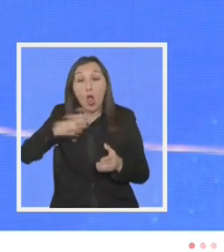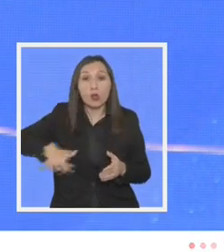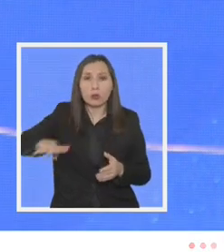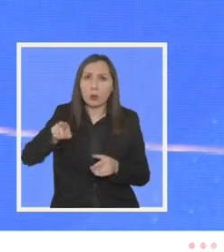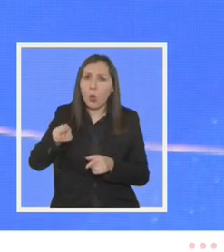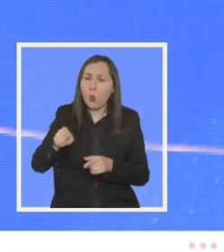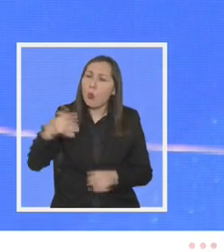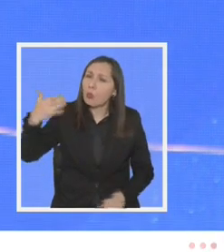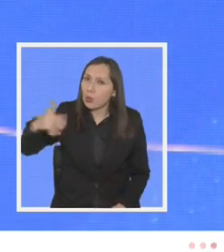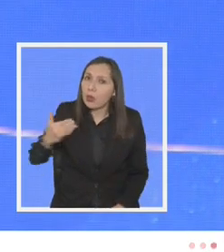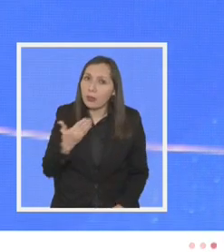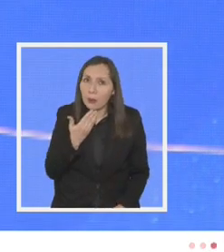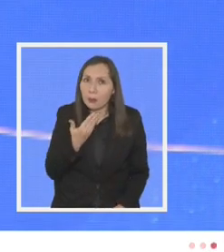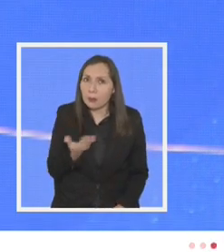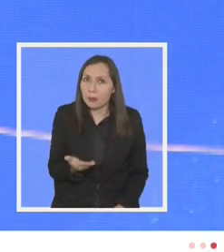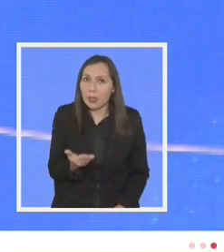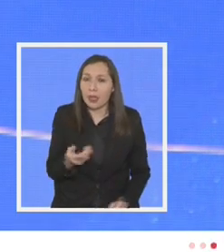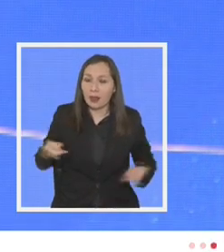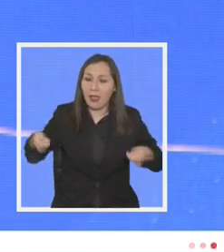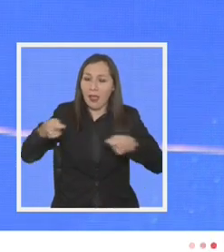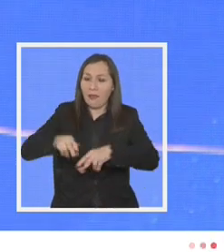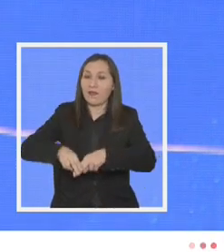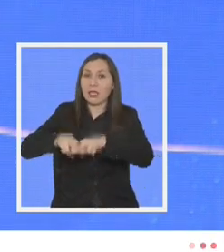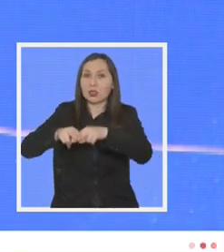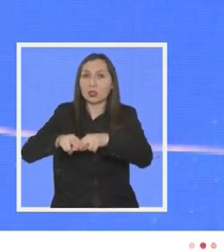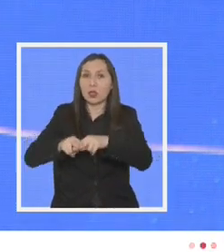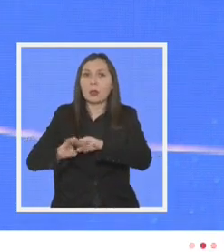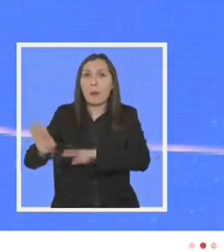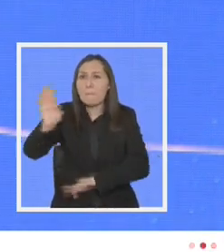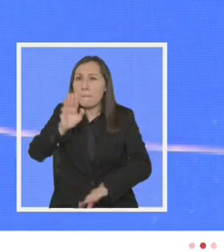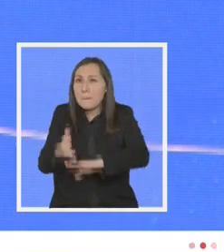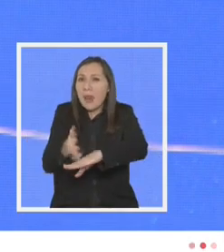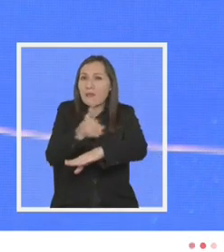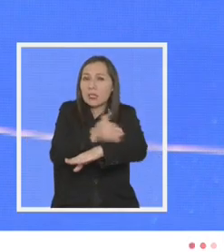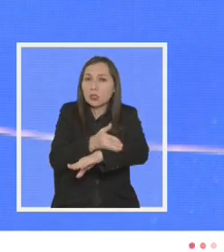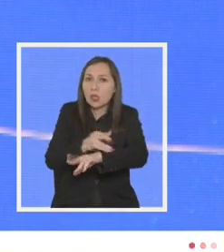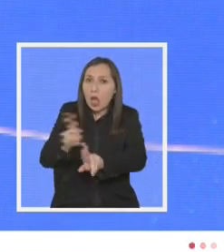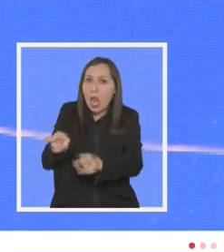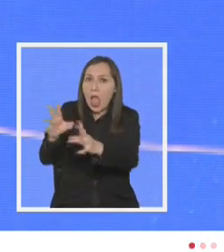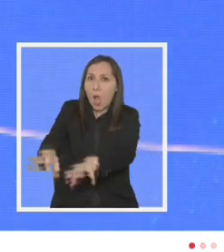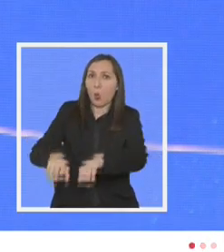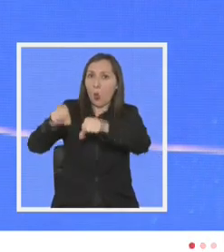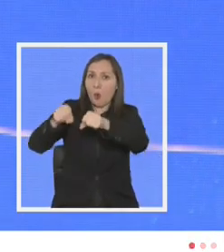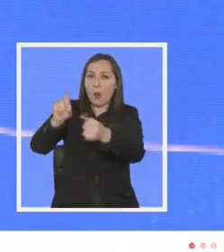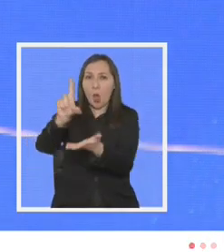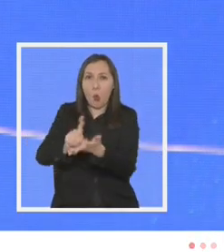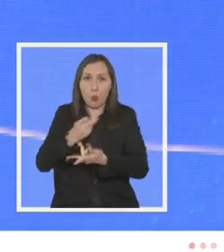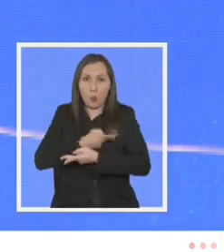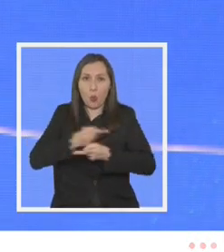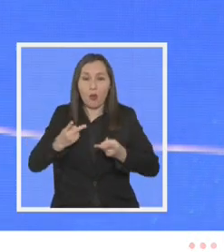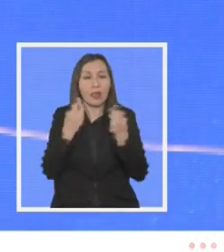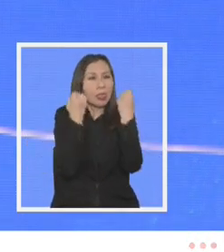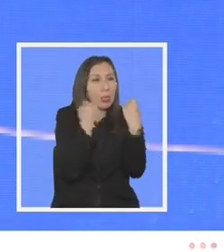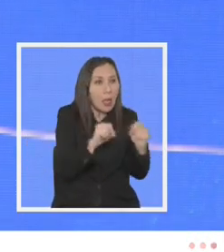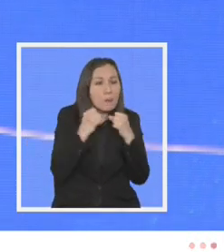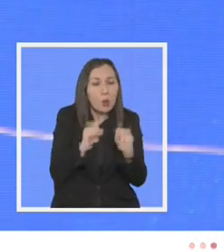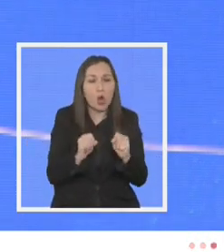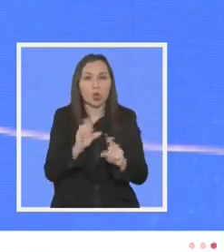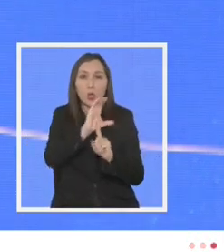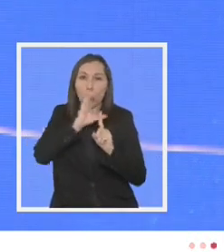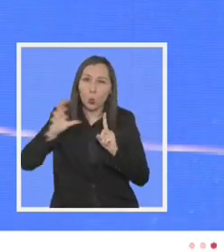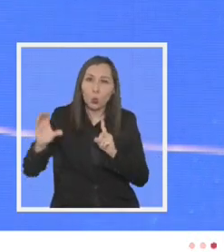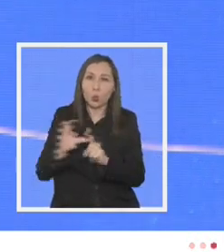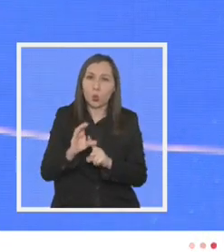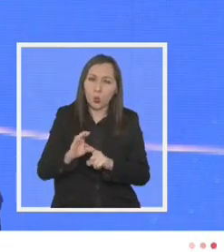días pero es tremendamente importante la inversión en prevención en la recuperación de espacios públicos en el deporte en la